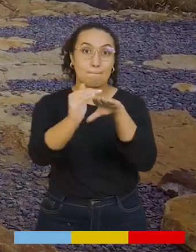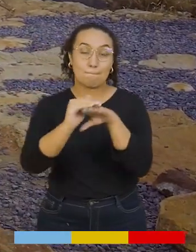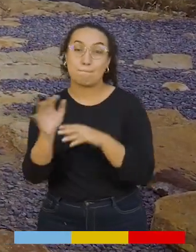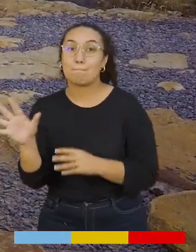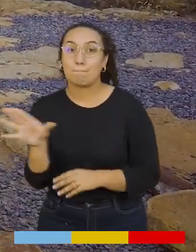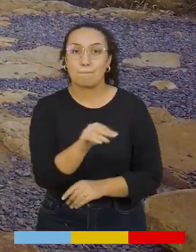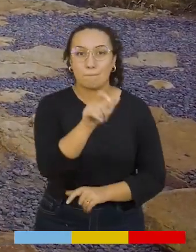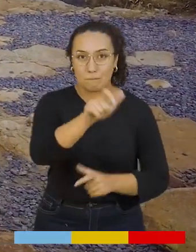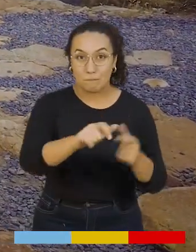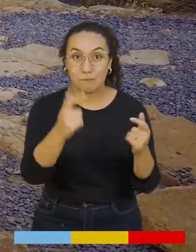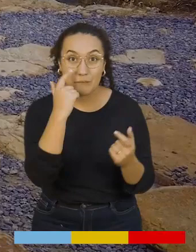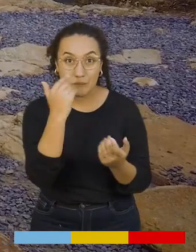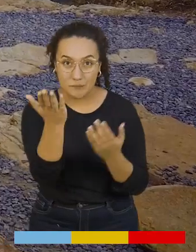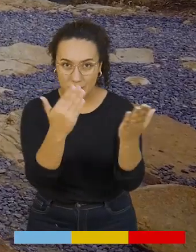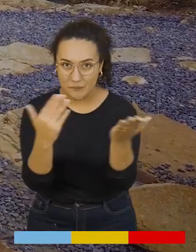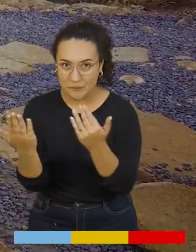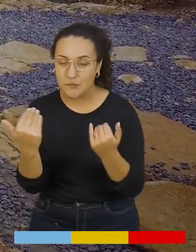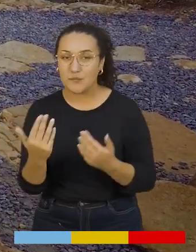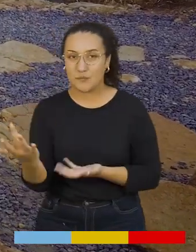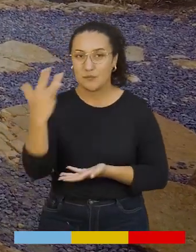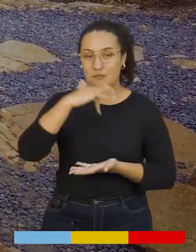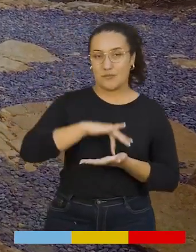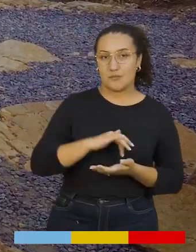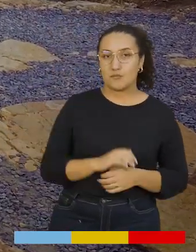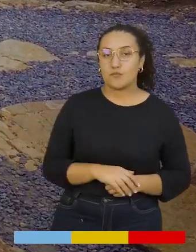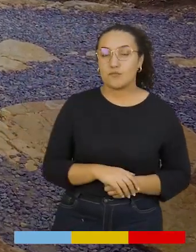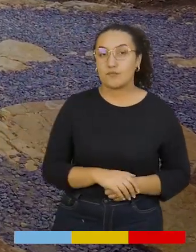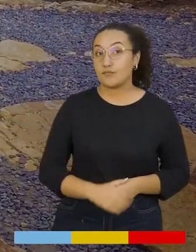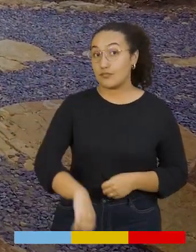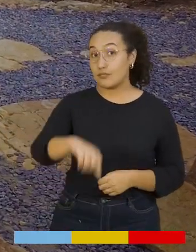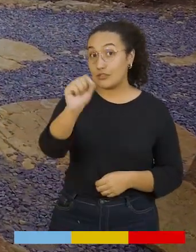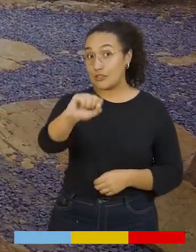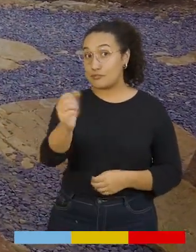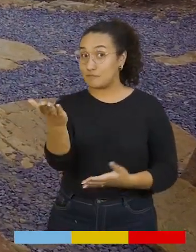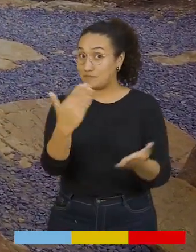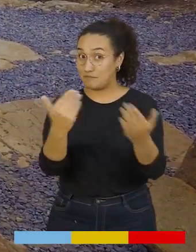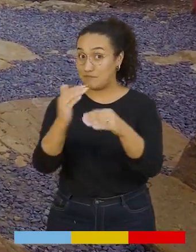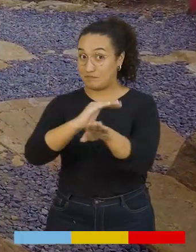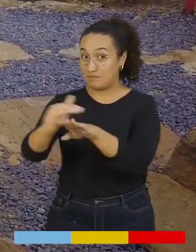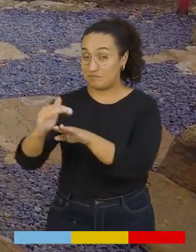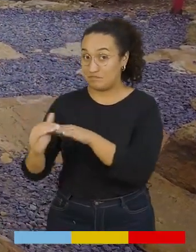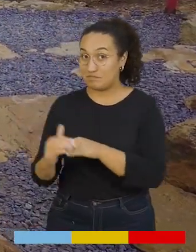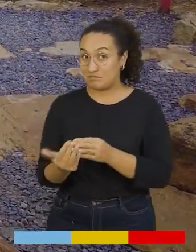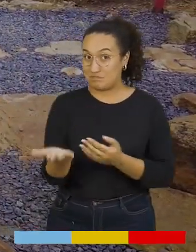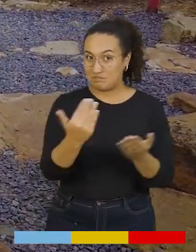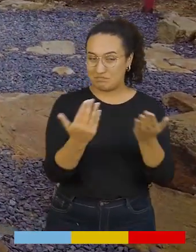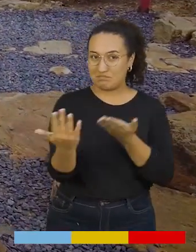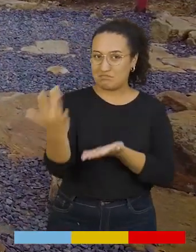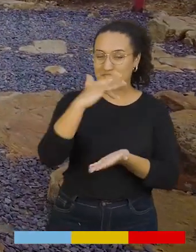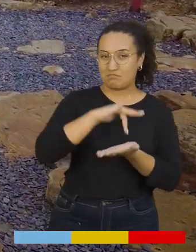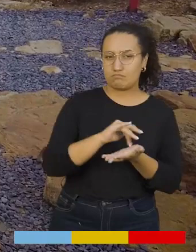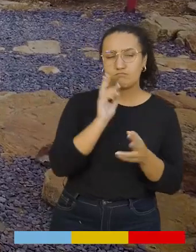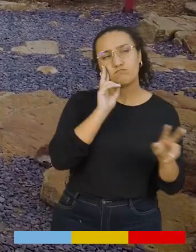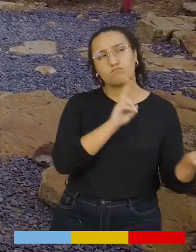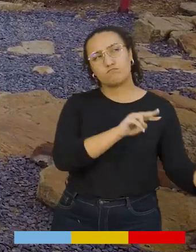televidentes para que ven. Bueno, invitarlos a que no se pierdan de este maravilloso lugar. Tenemos un paisaje fascinante.